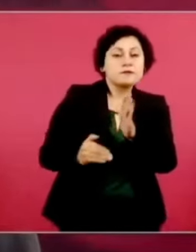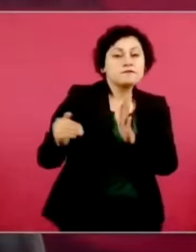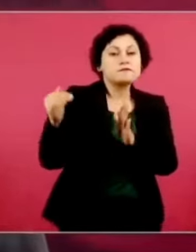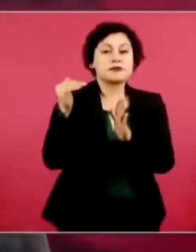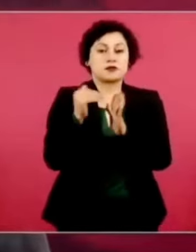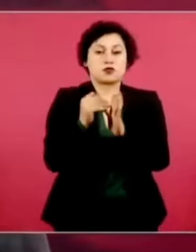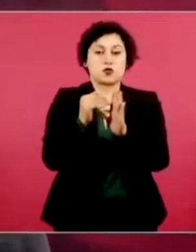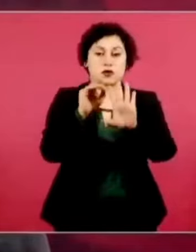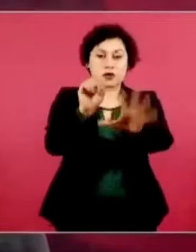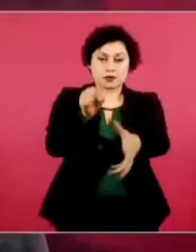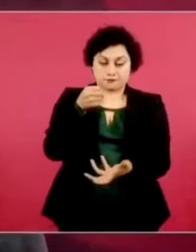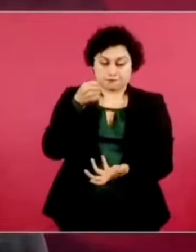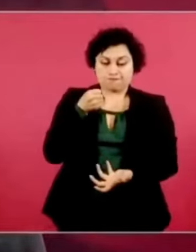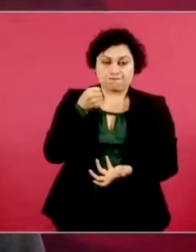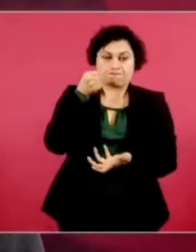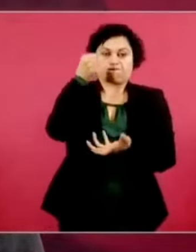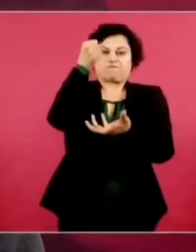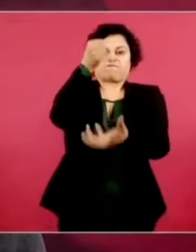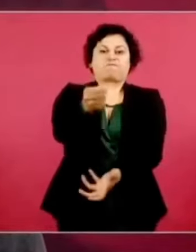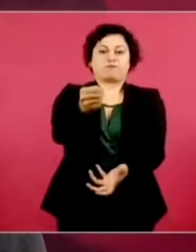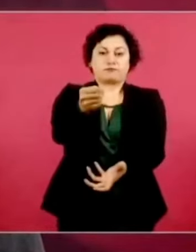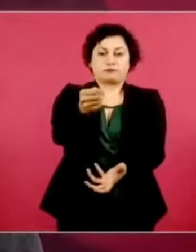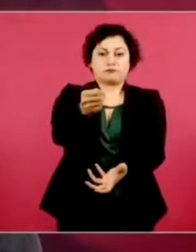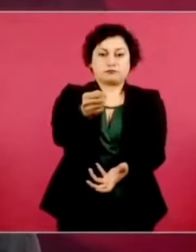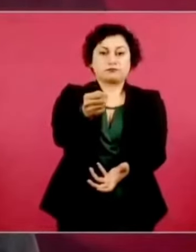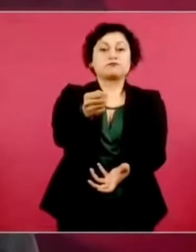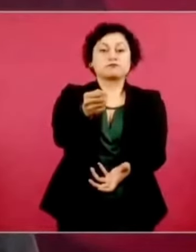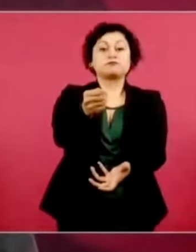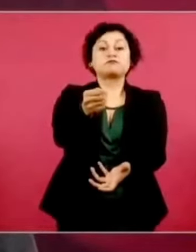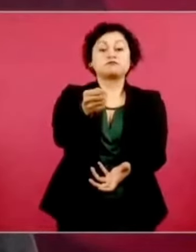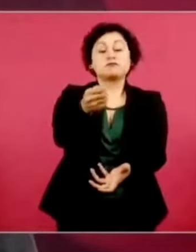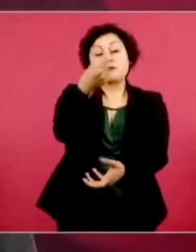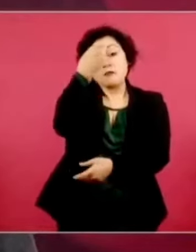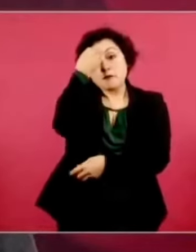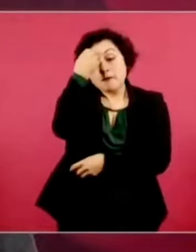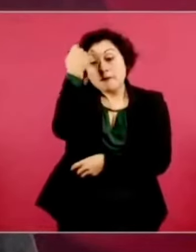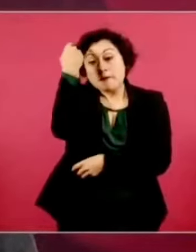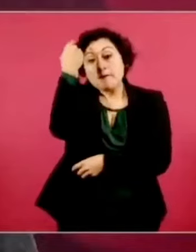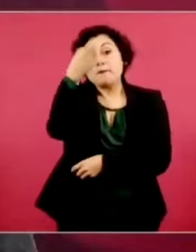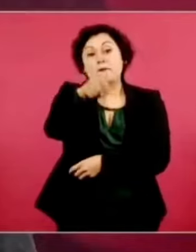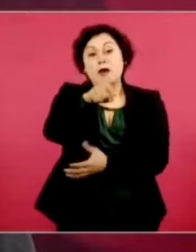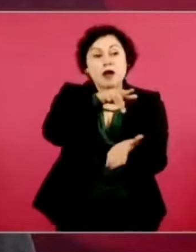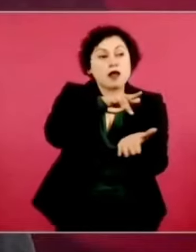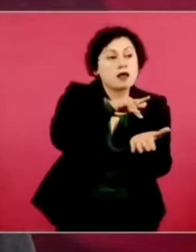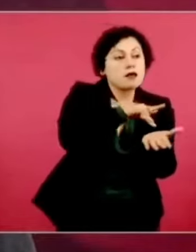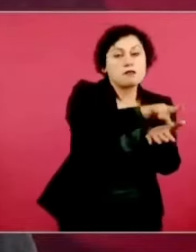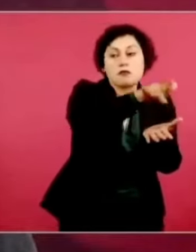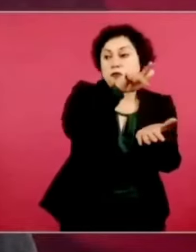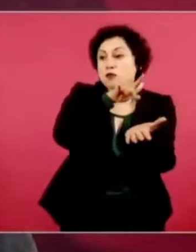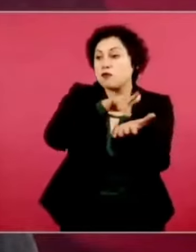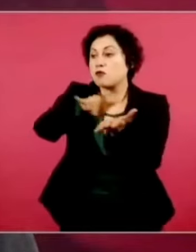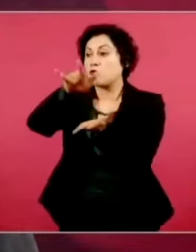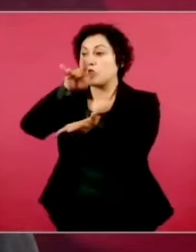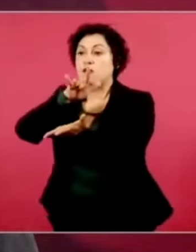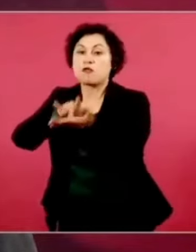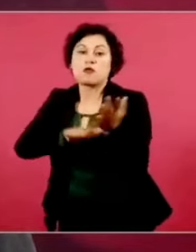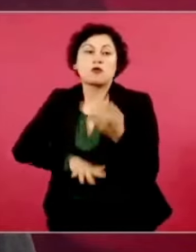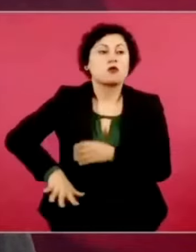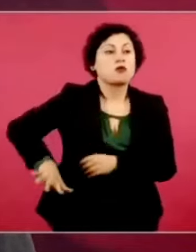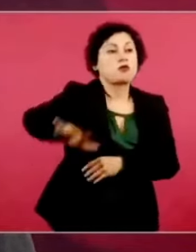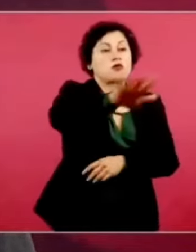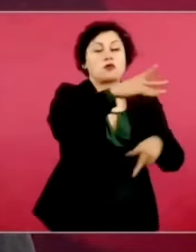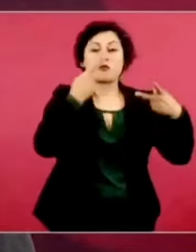destina, se ha destinado a apoyar al pueblo de México, sobre todo a los más